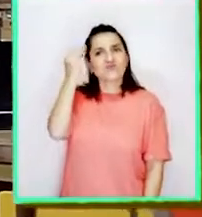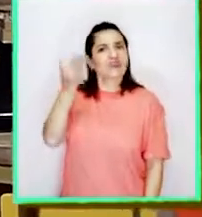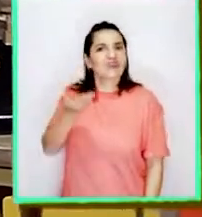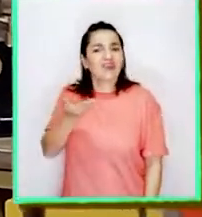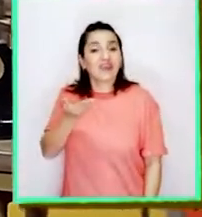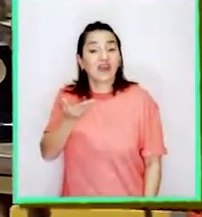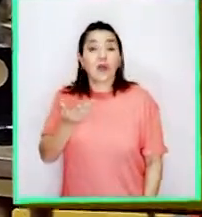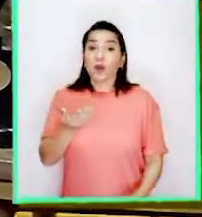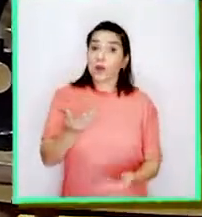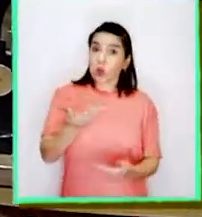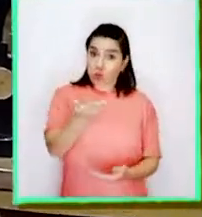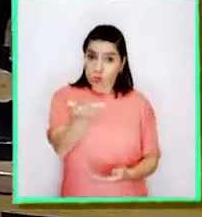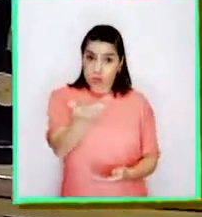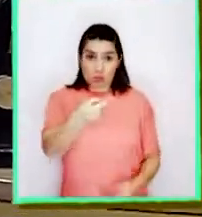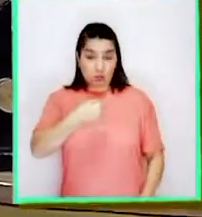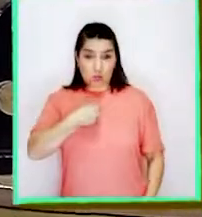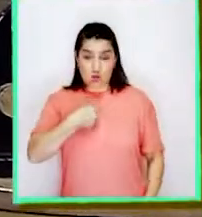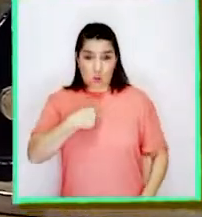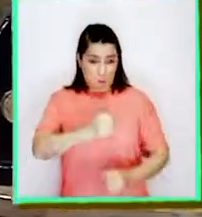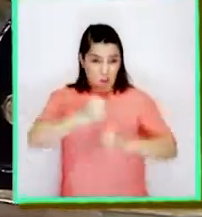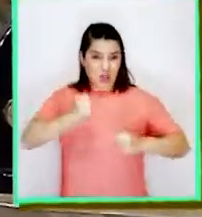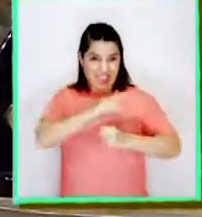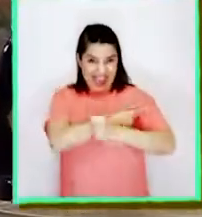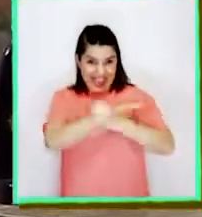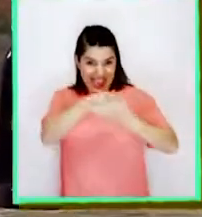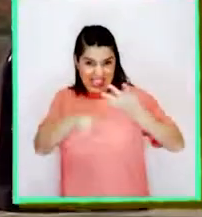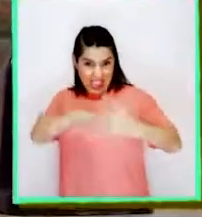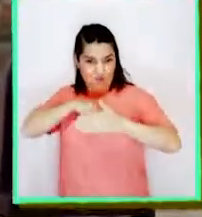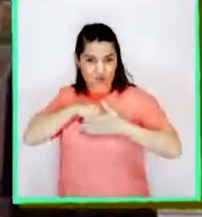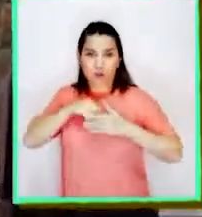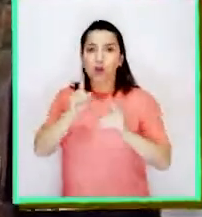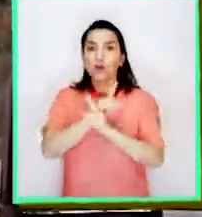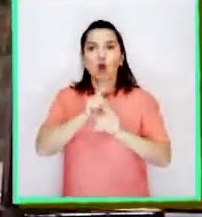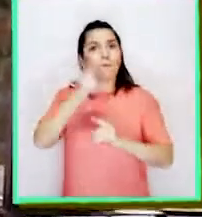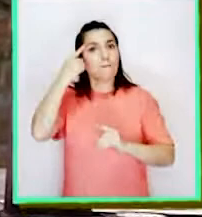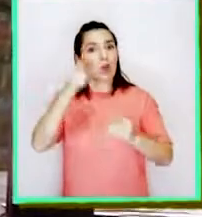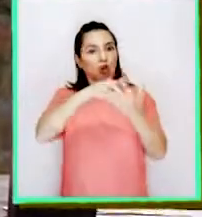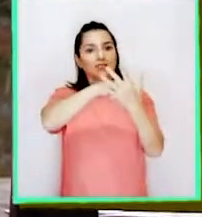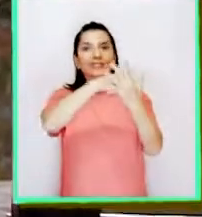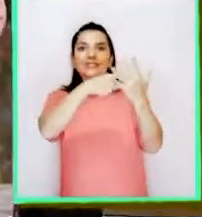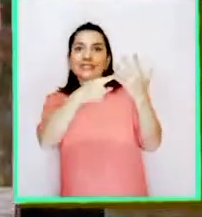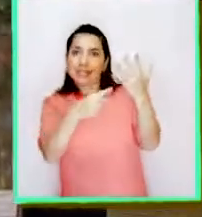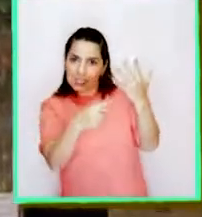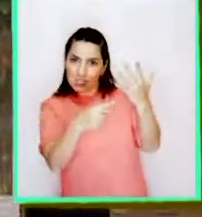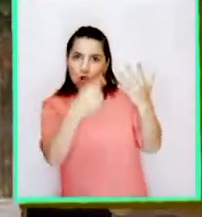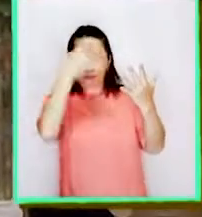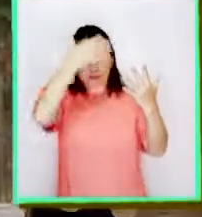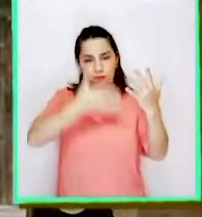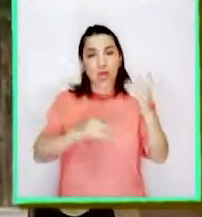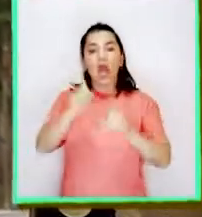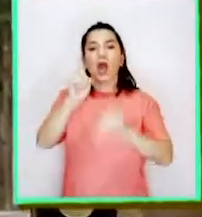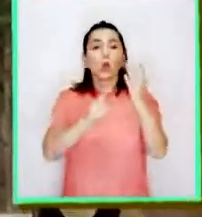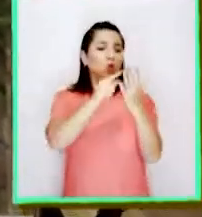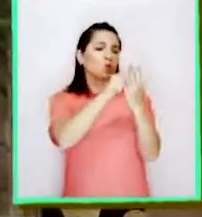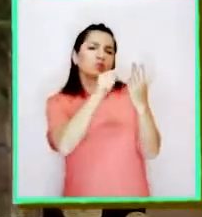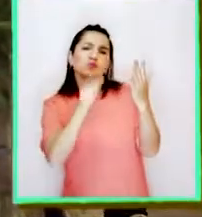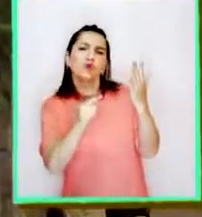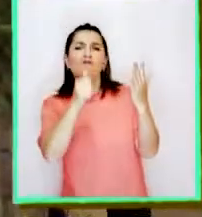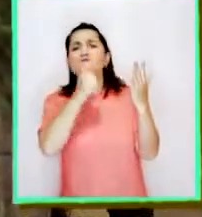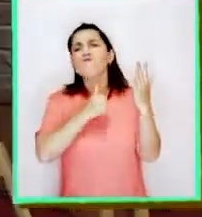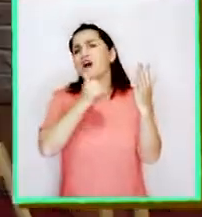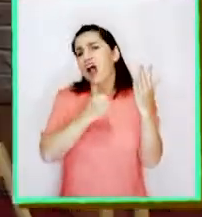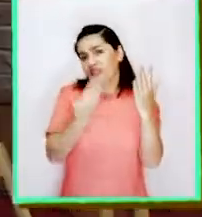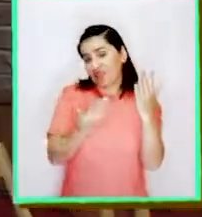Tal vez ni ustedes ni yo tenemos superpoderes. Pero sí tenemos los cinco sentidos. A algunos incluso les falta